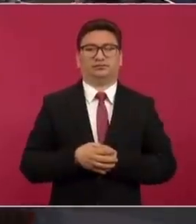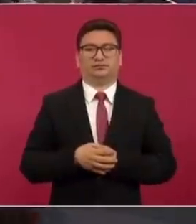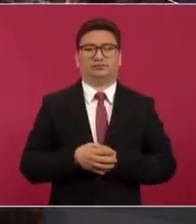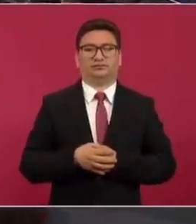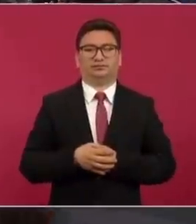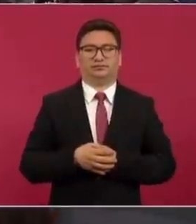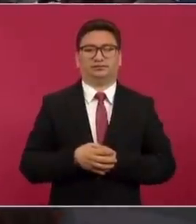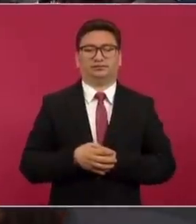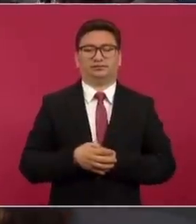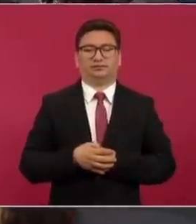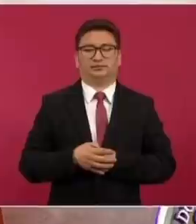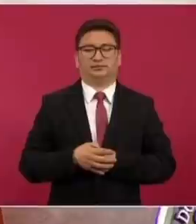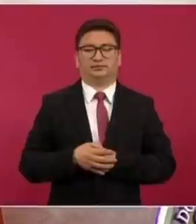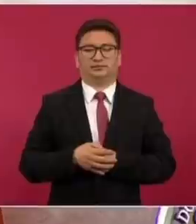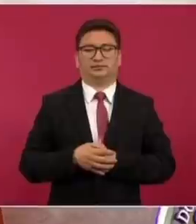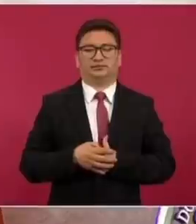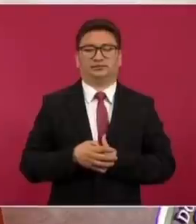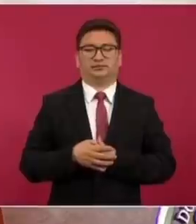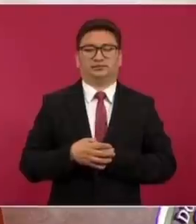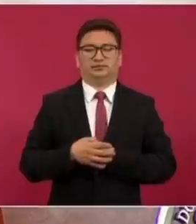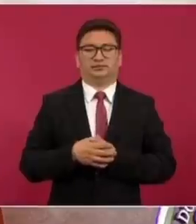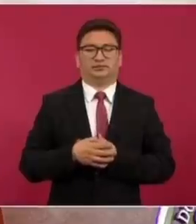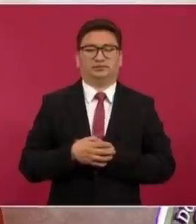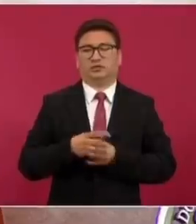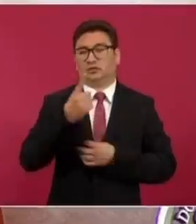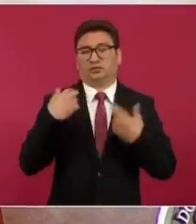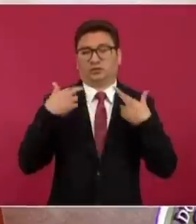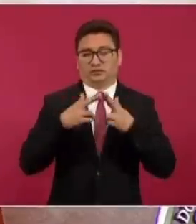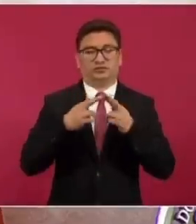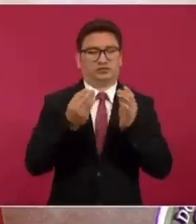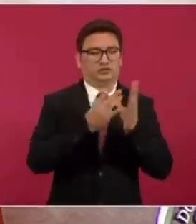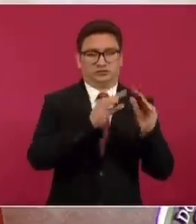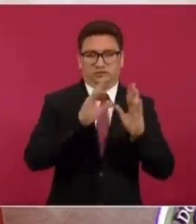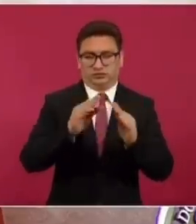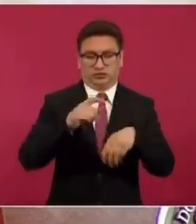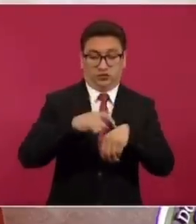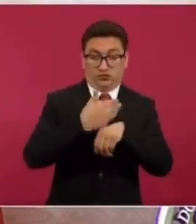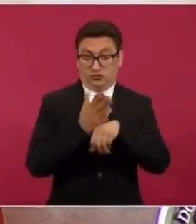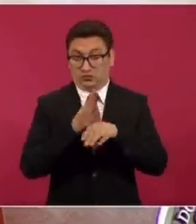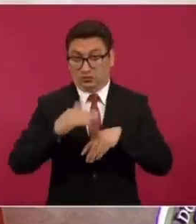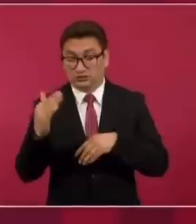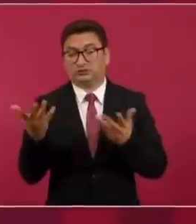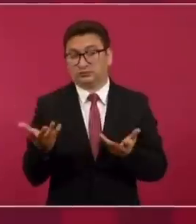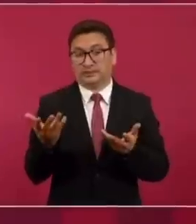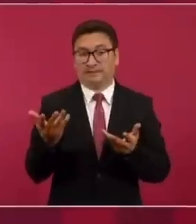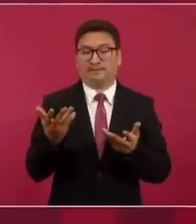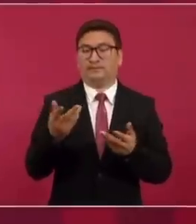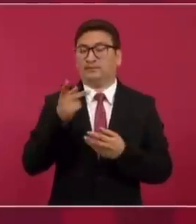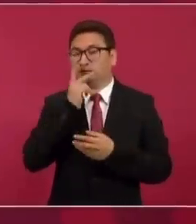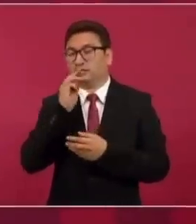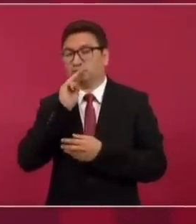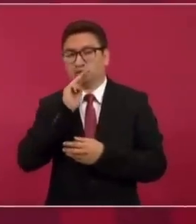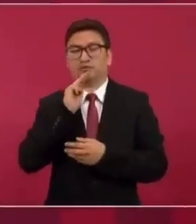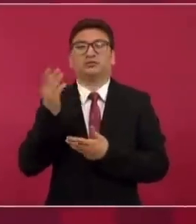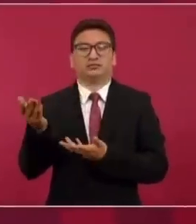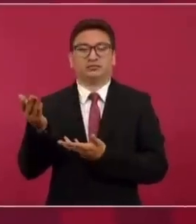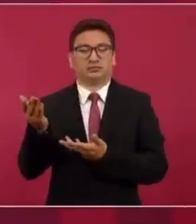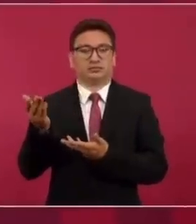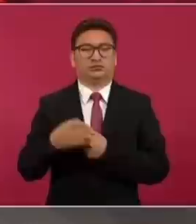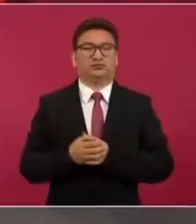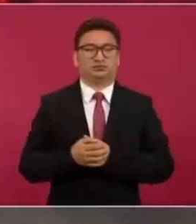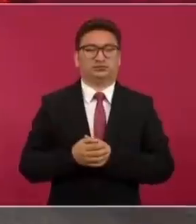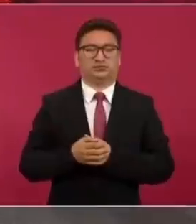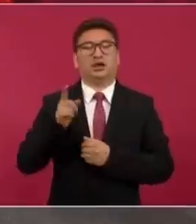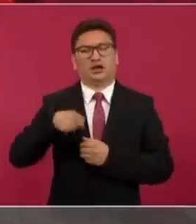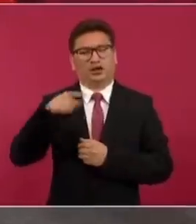efecto está dando clases más allá de los horarios, pues las madres y los padres de familia van